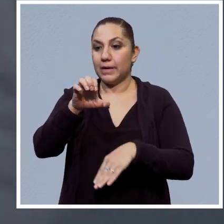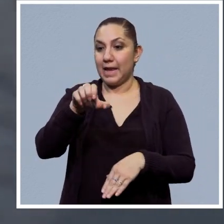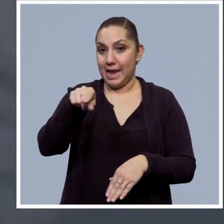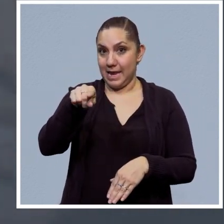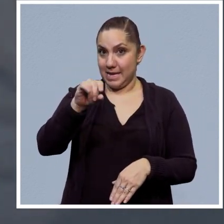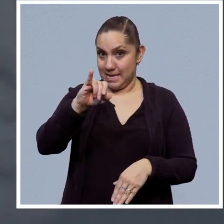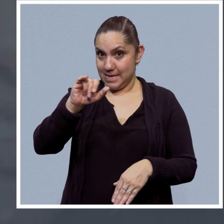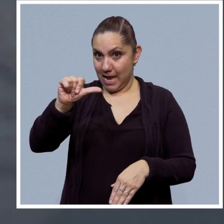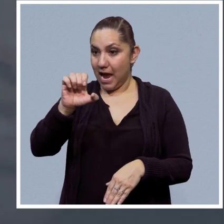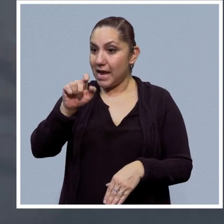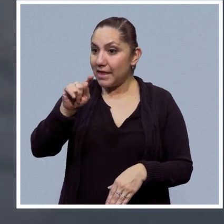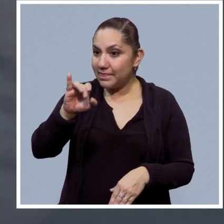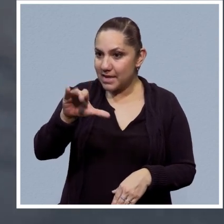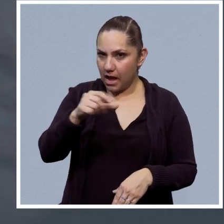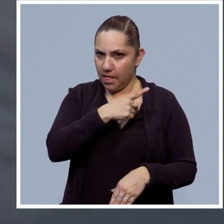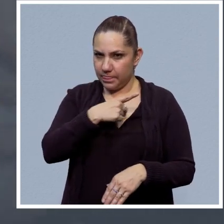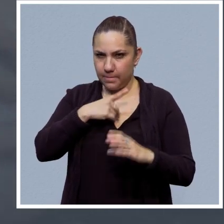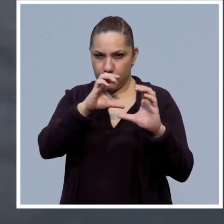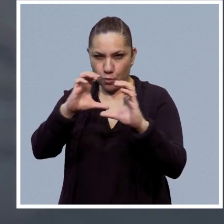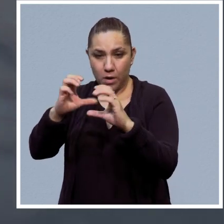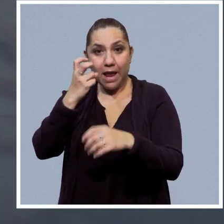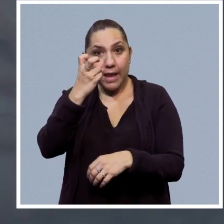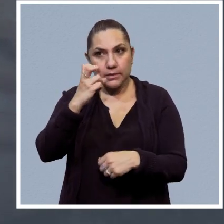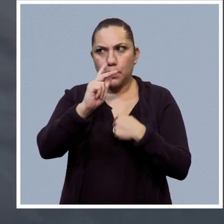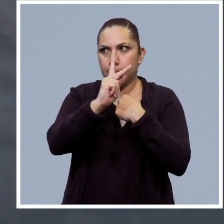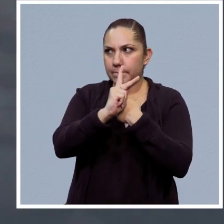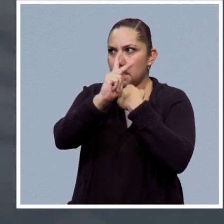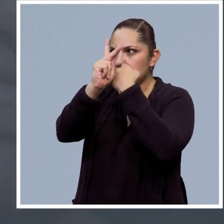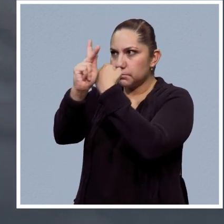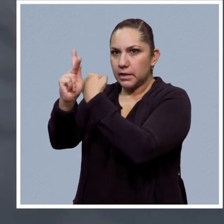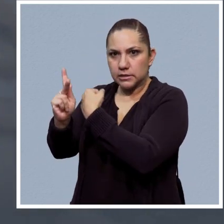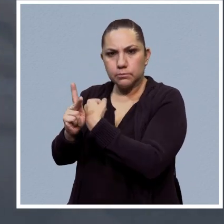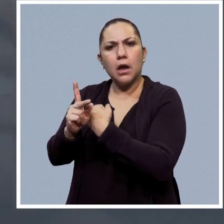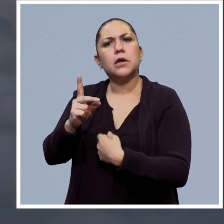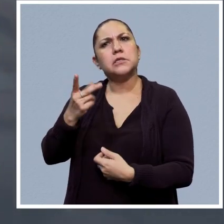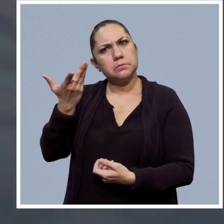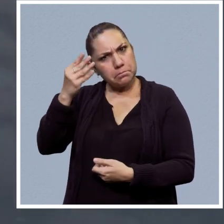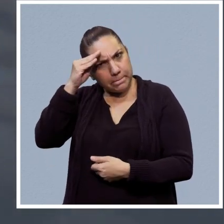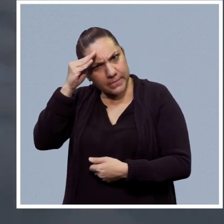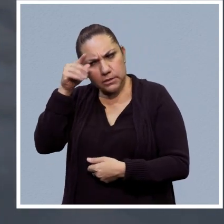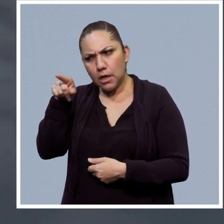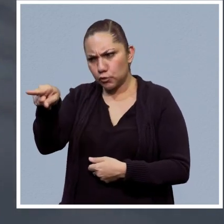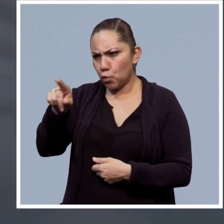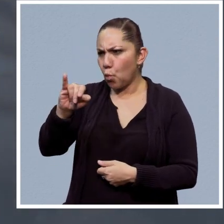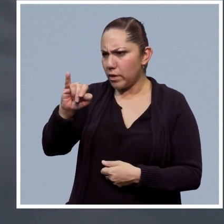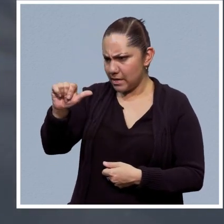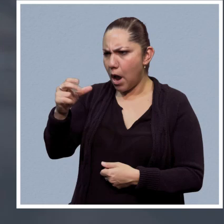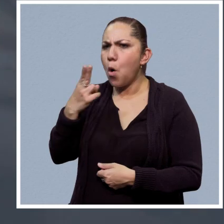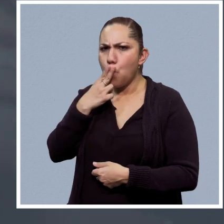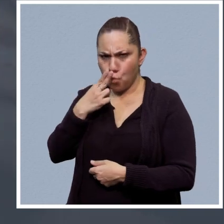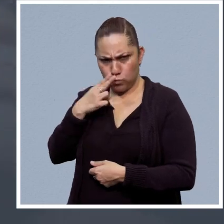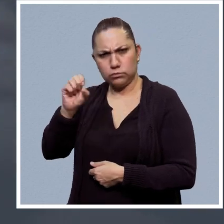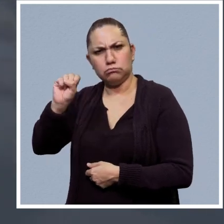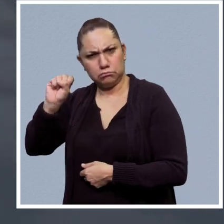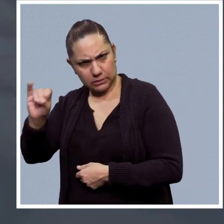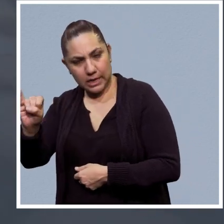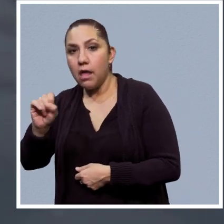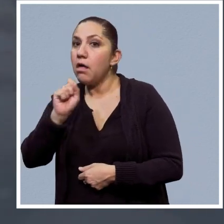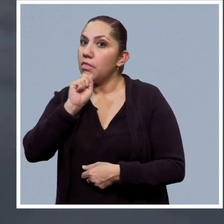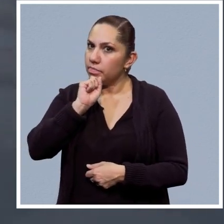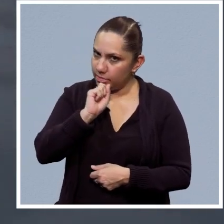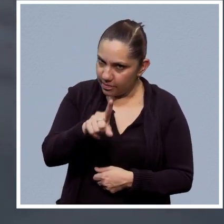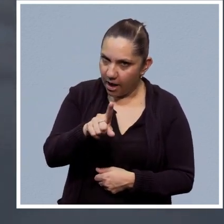artificial, las cuales buscan que los Estados miembros continúen implementando las inteligencias artificiales, pero también políticas